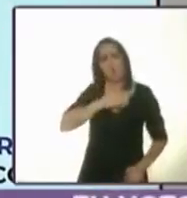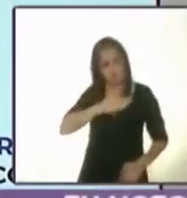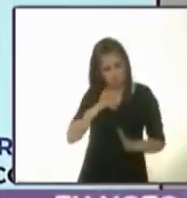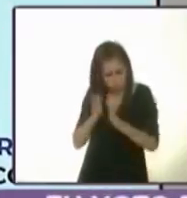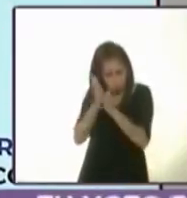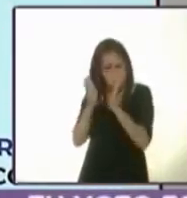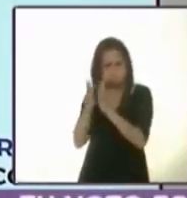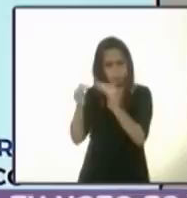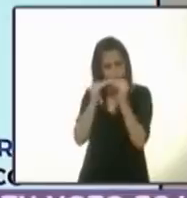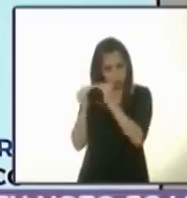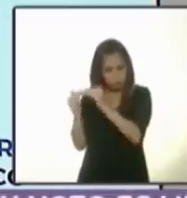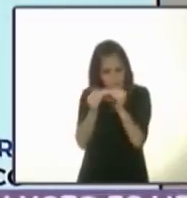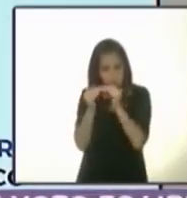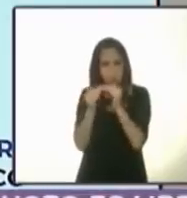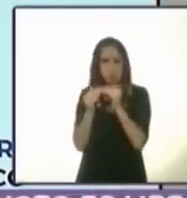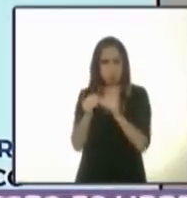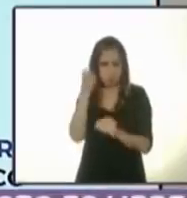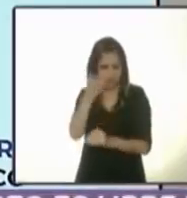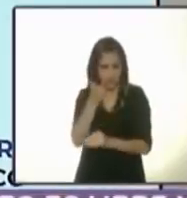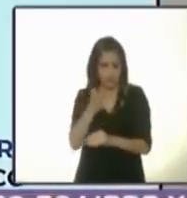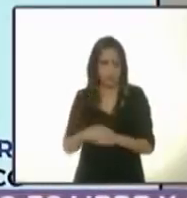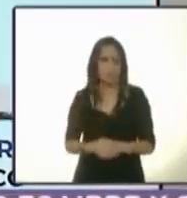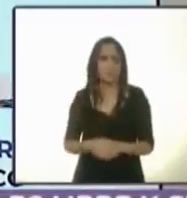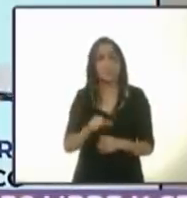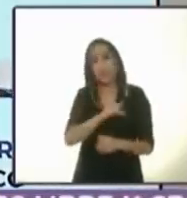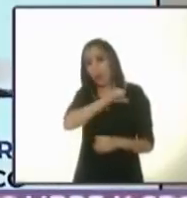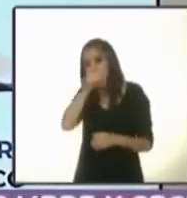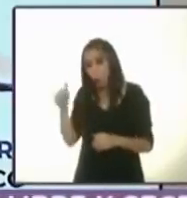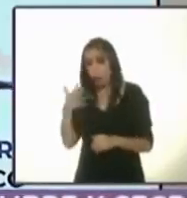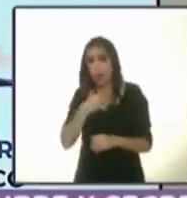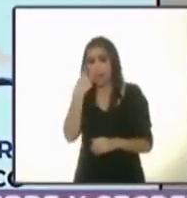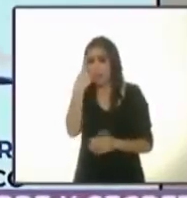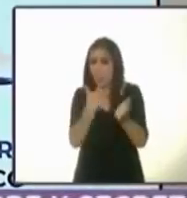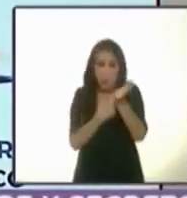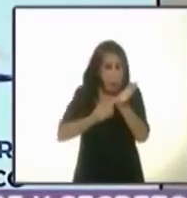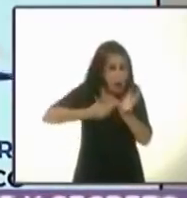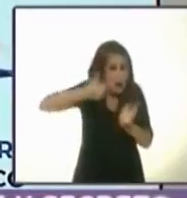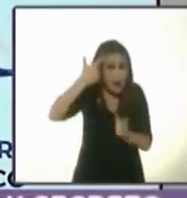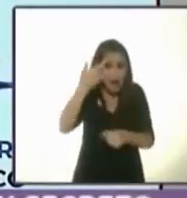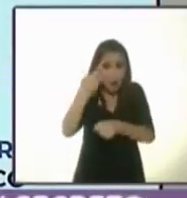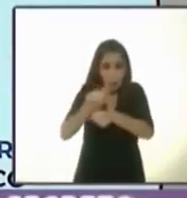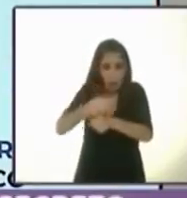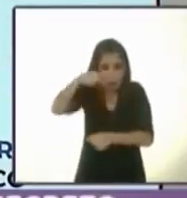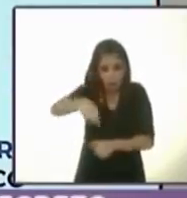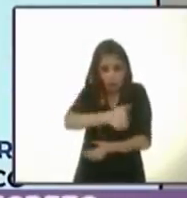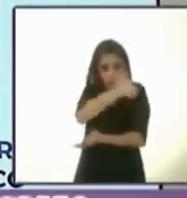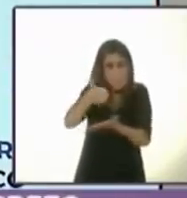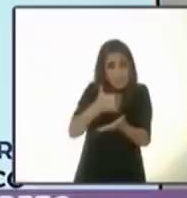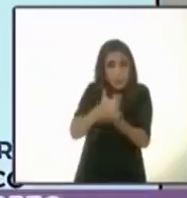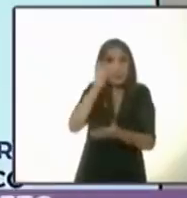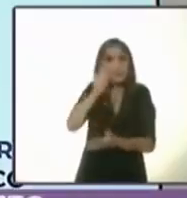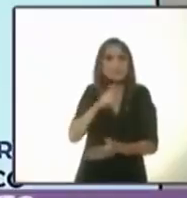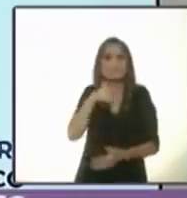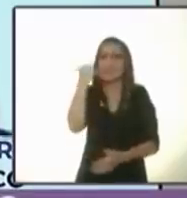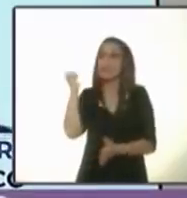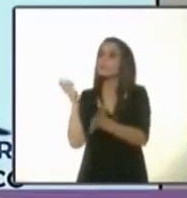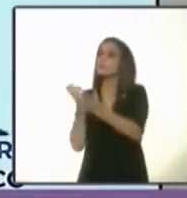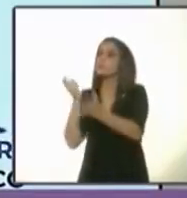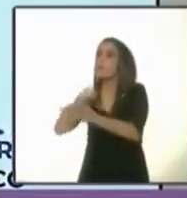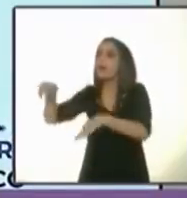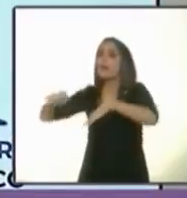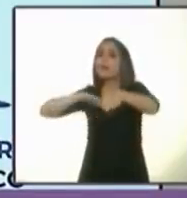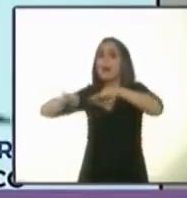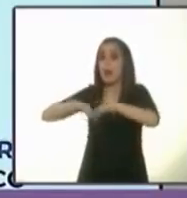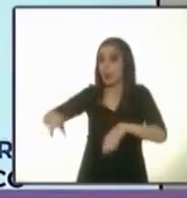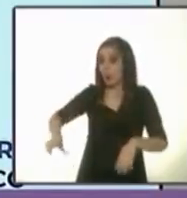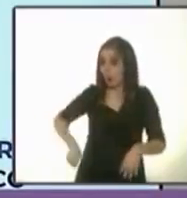la democracia participativa. Otro hecho sumamente grave que está ocurriendo actualmente en la ciudad la amenaza a los trabajadores